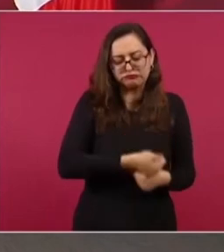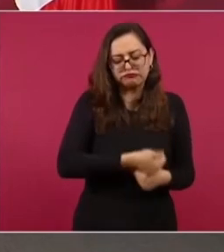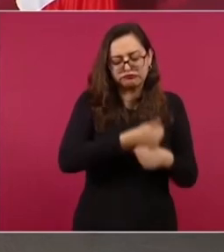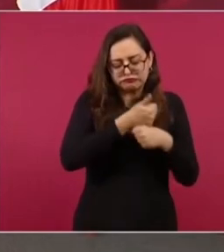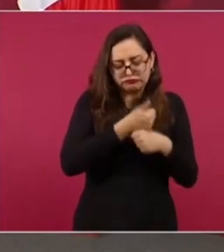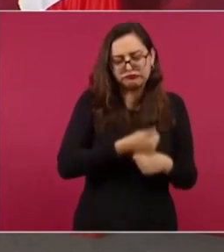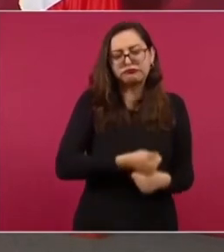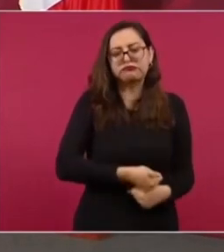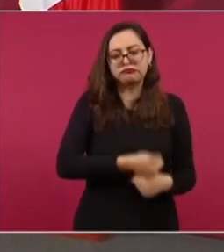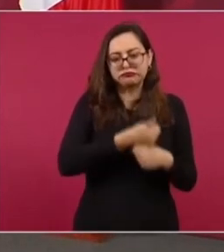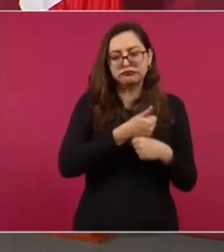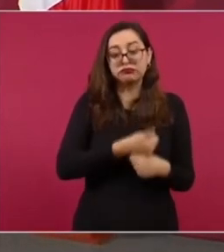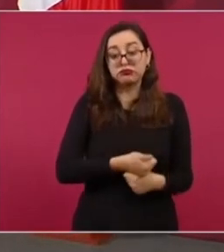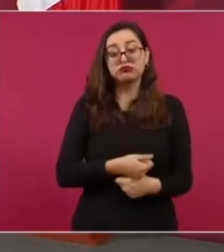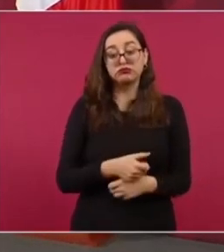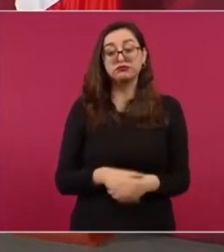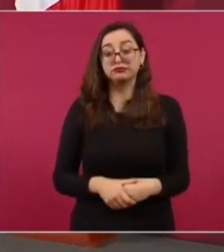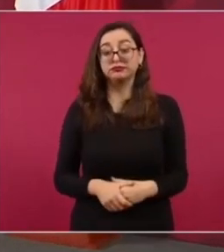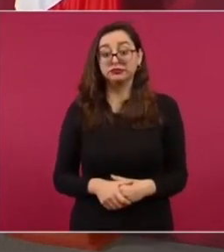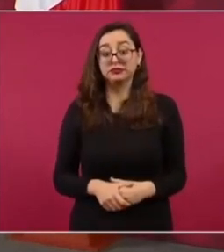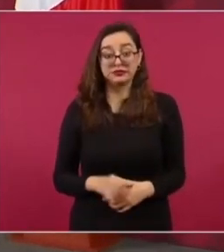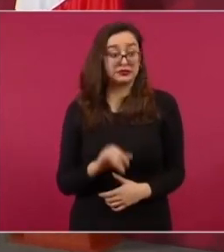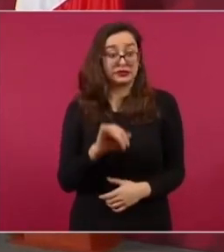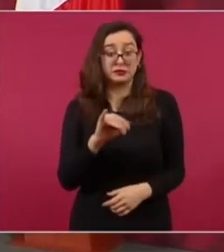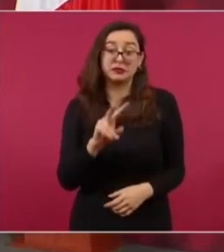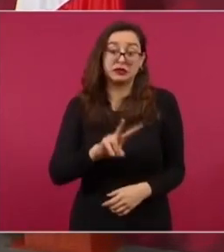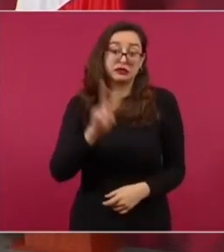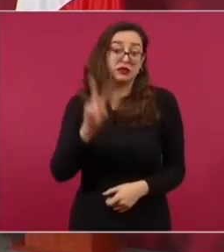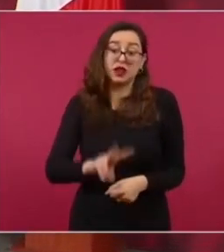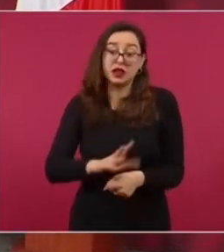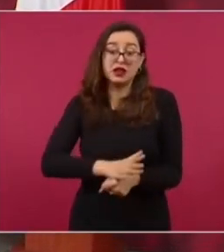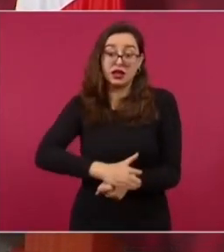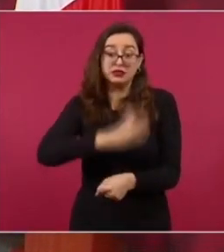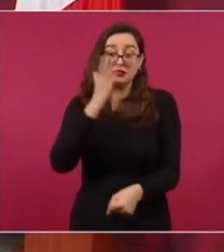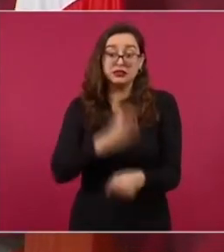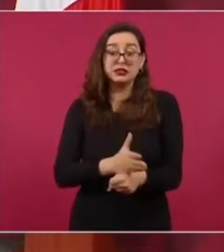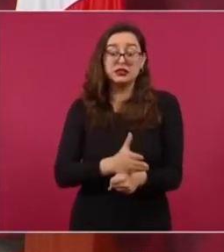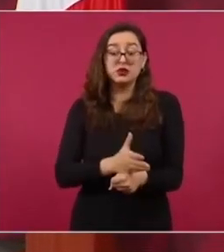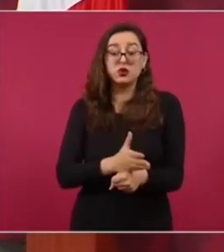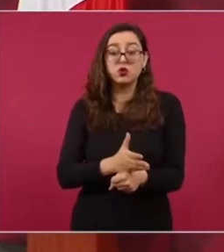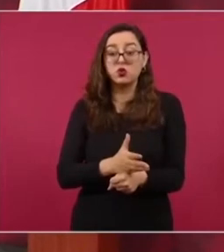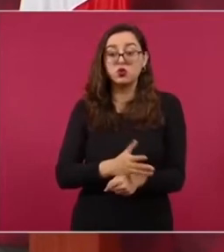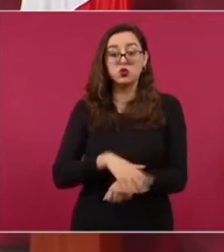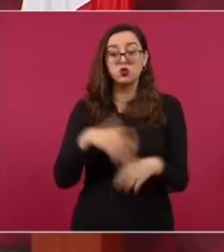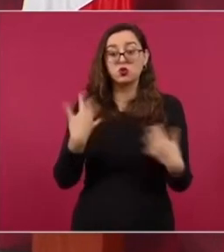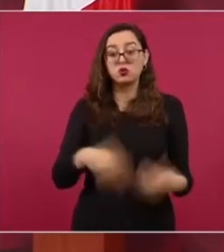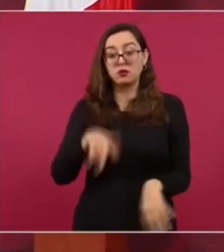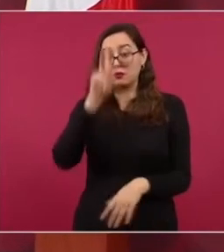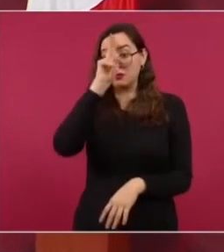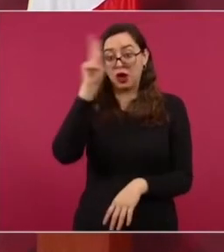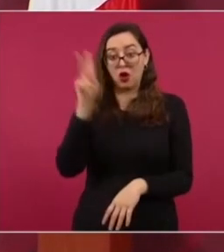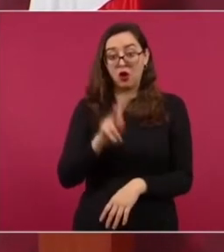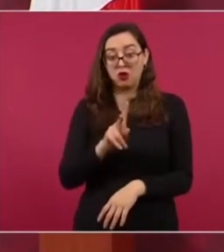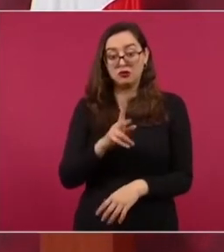yo creo que esa es la peor cárcel